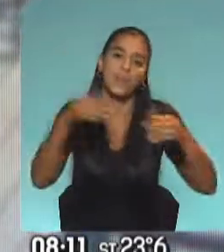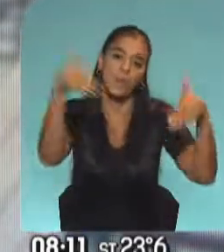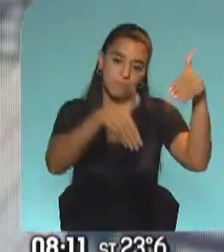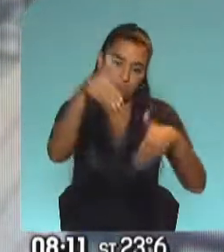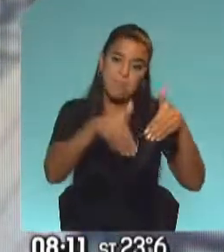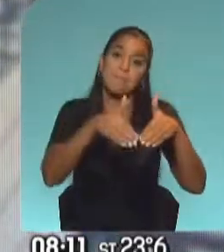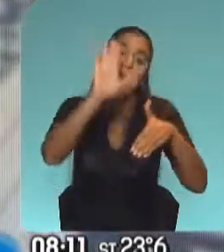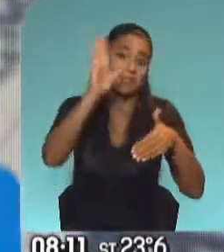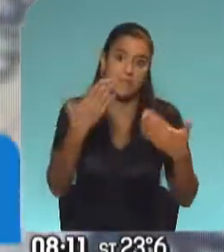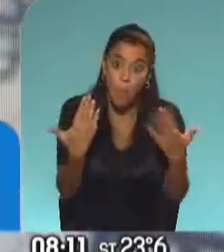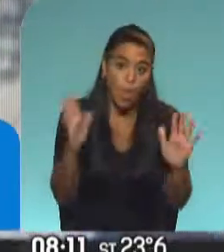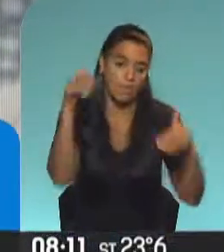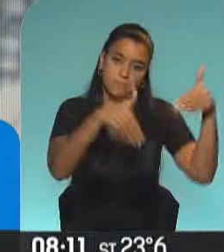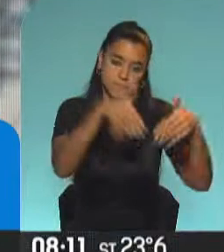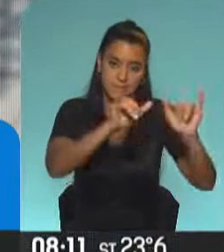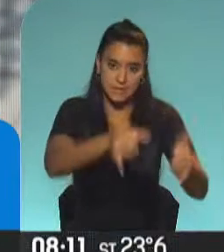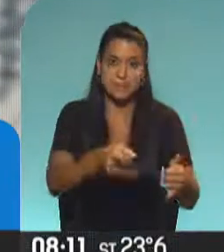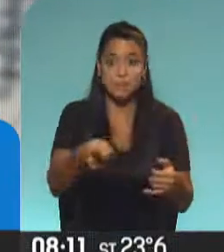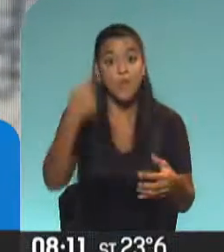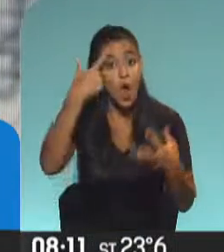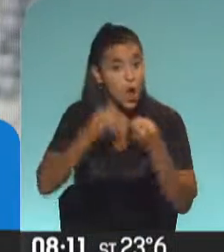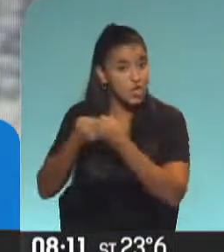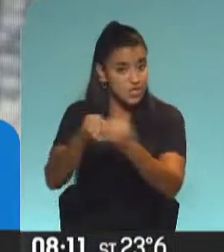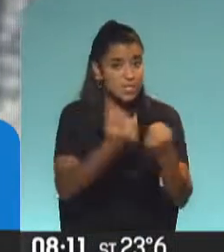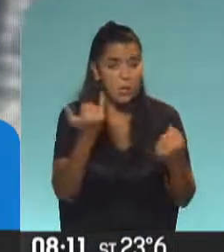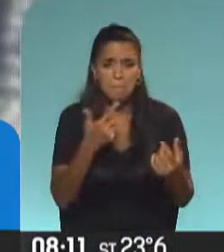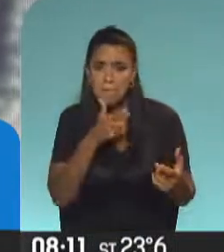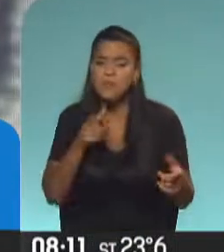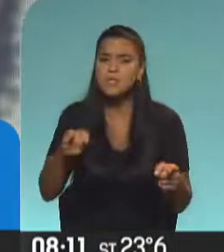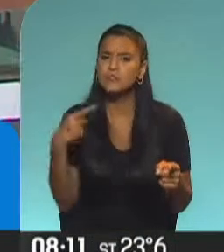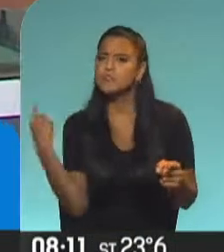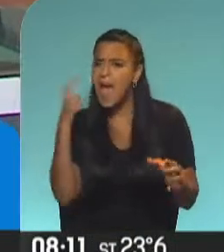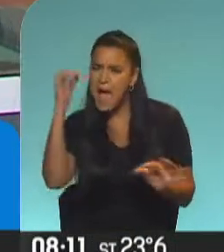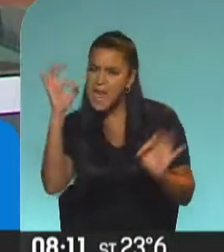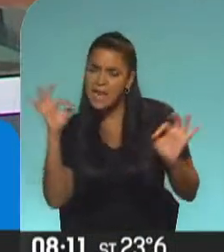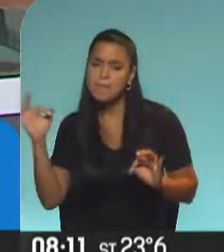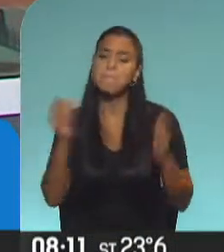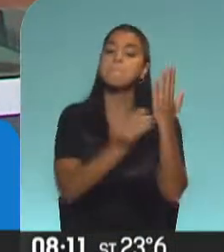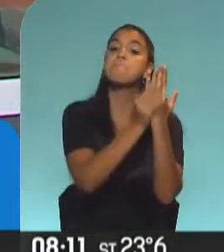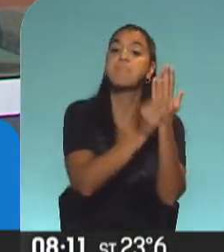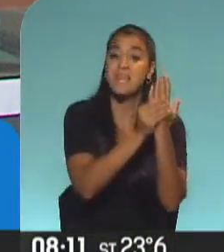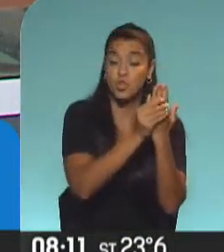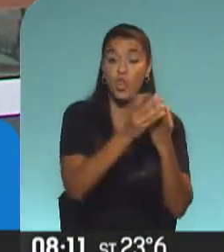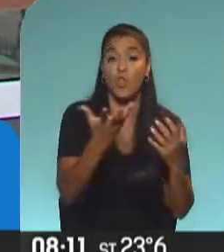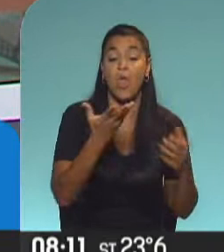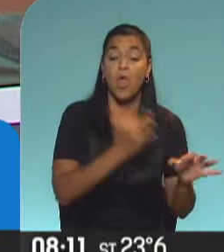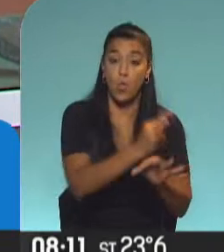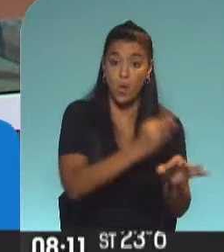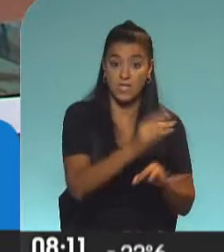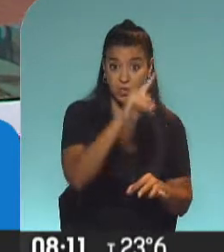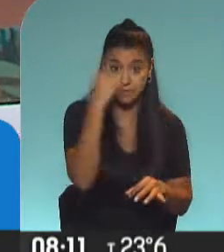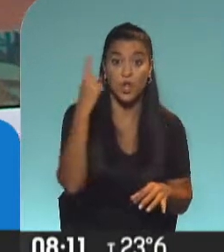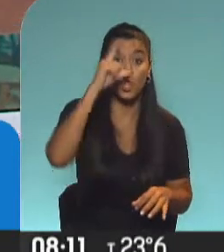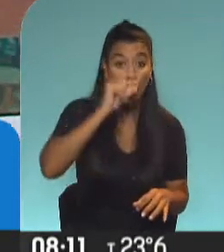mayor presencialidad posible. En esto parece que hay consenso, la verdad que uno empieza a analizar, y tanto el ministro de Educación de la Nación,